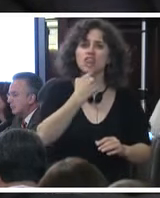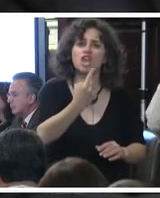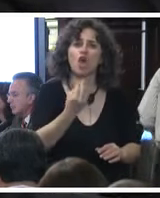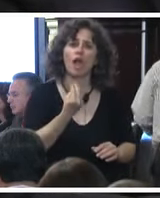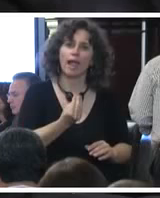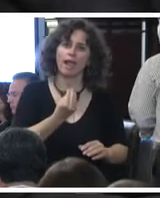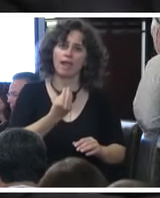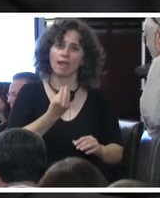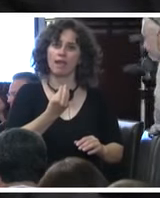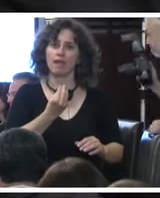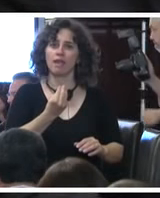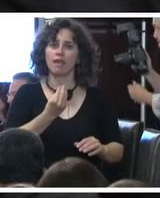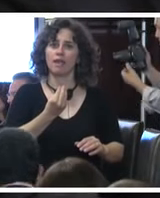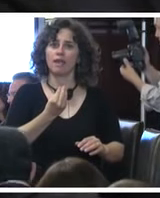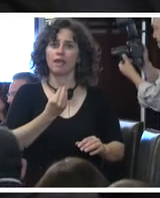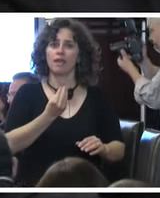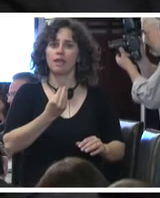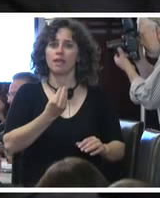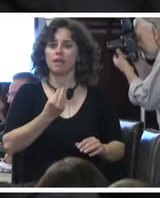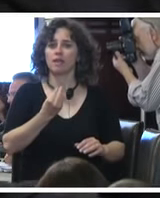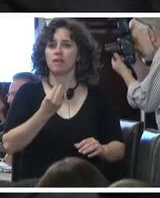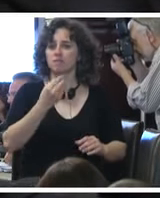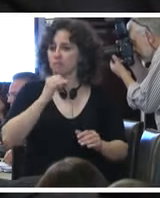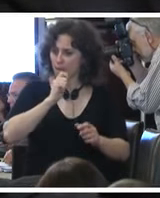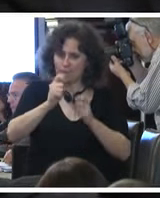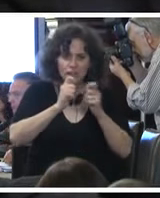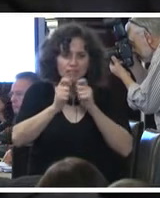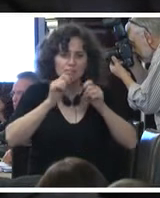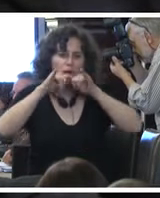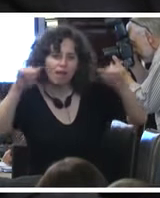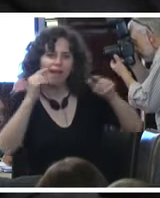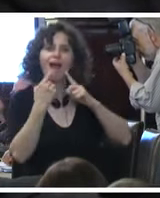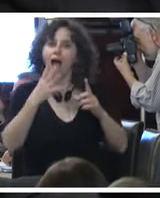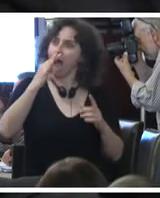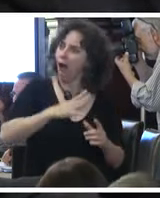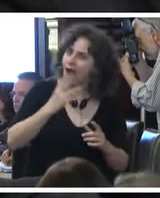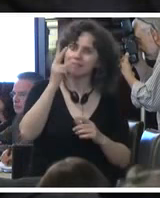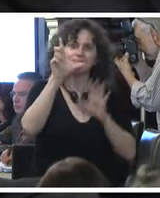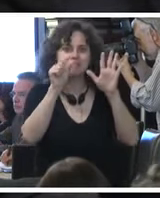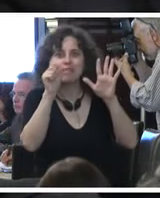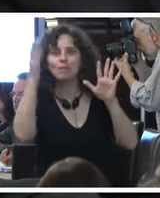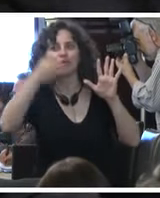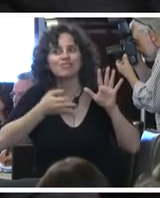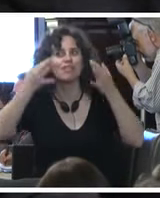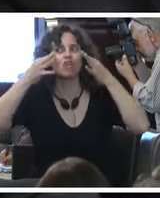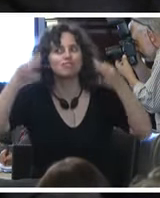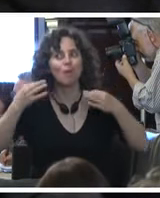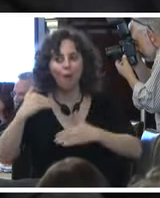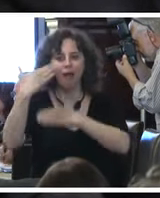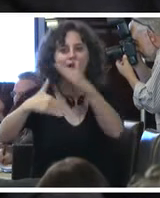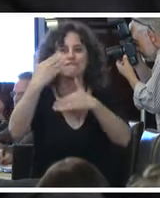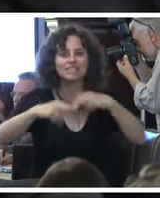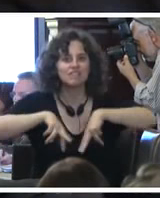a los periodistas que ya tenía el 70% de avance en la